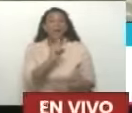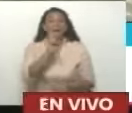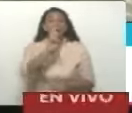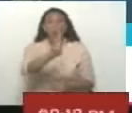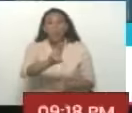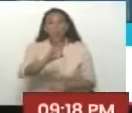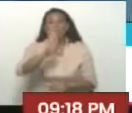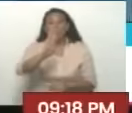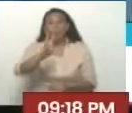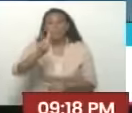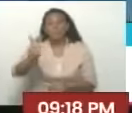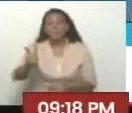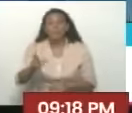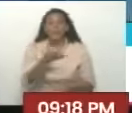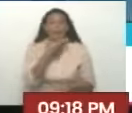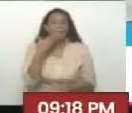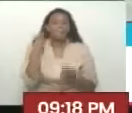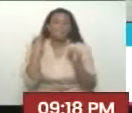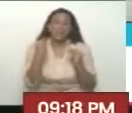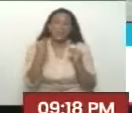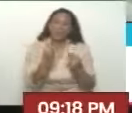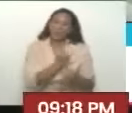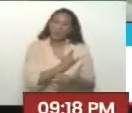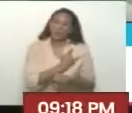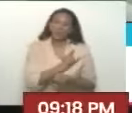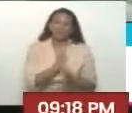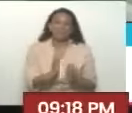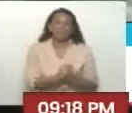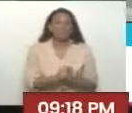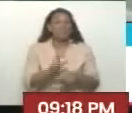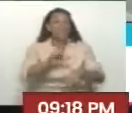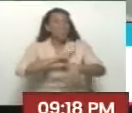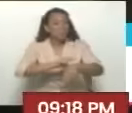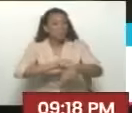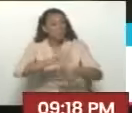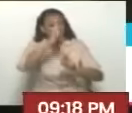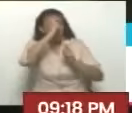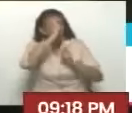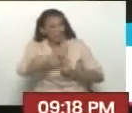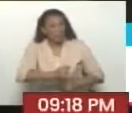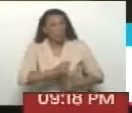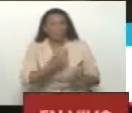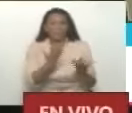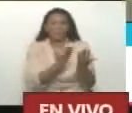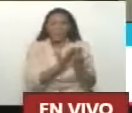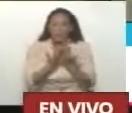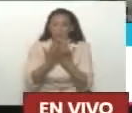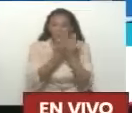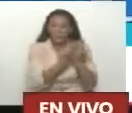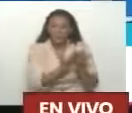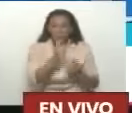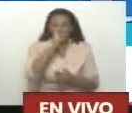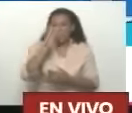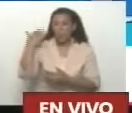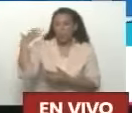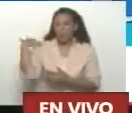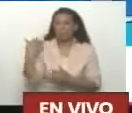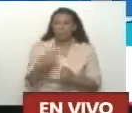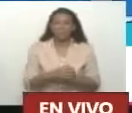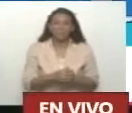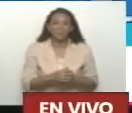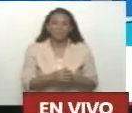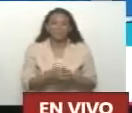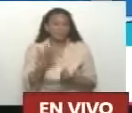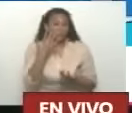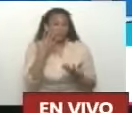Venezuela. Guara, pues. Mira, ahí tienes a la rectora, a Sandra Oblita. Sí. Está brincando